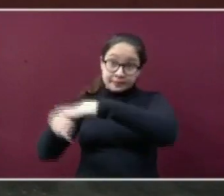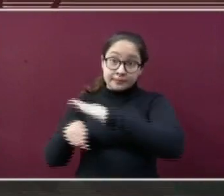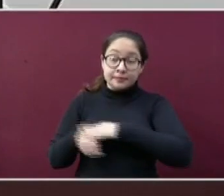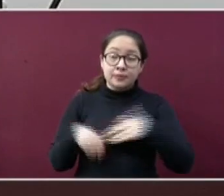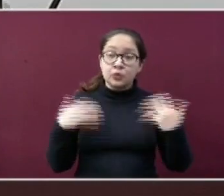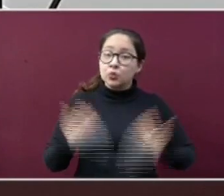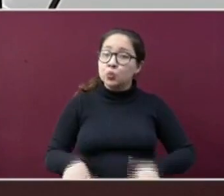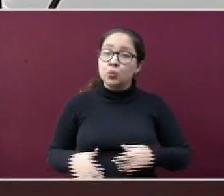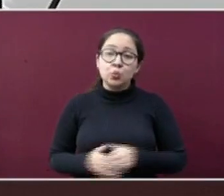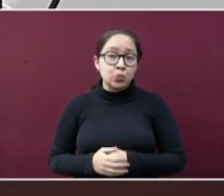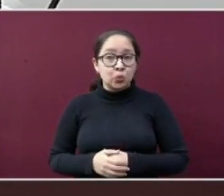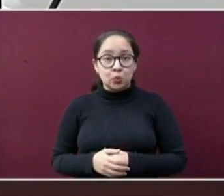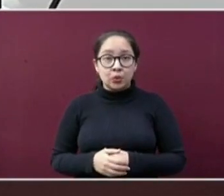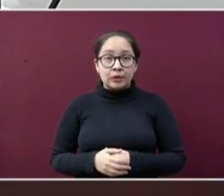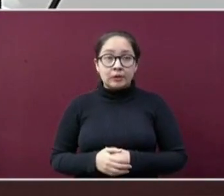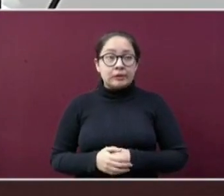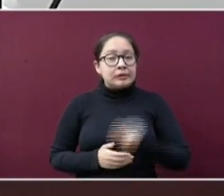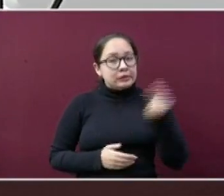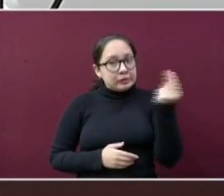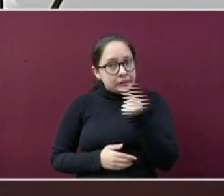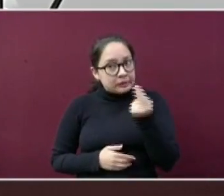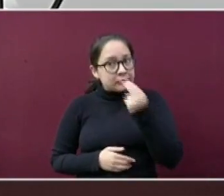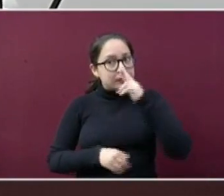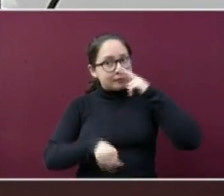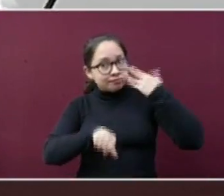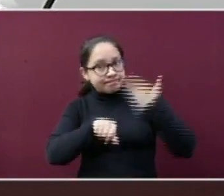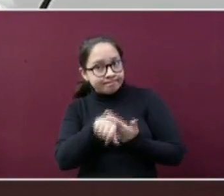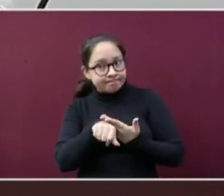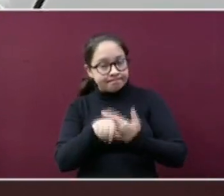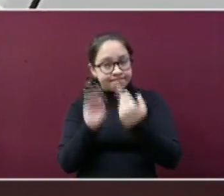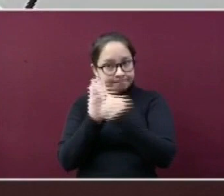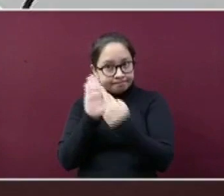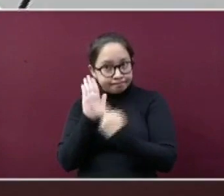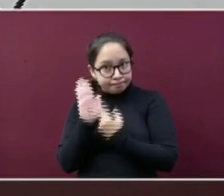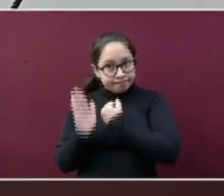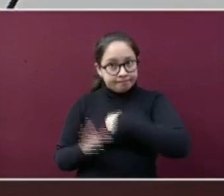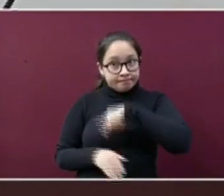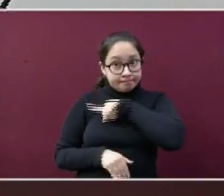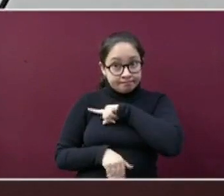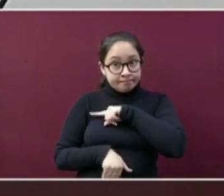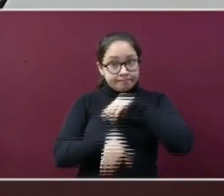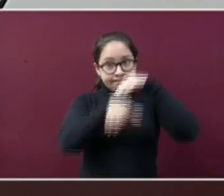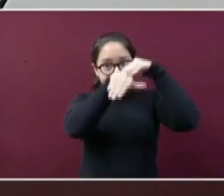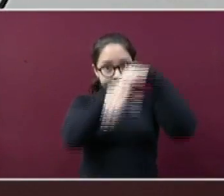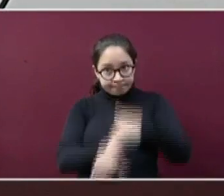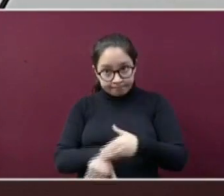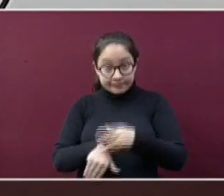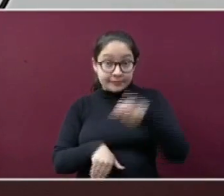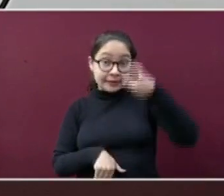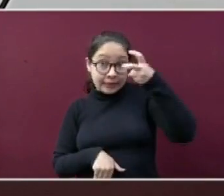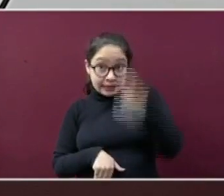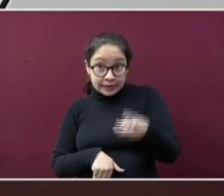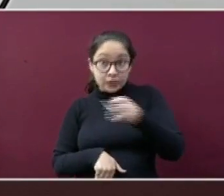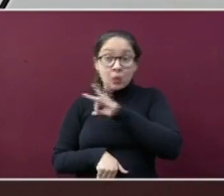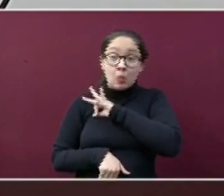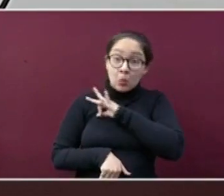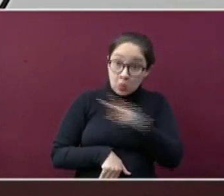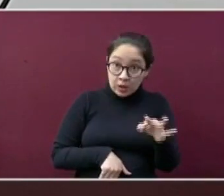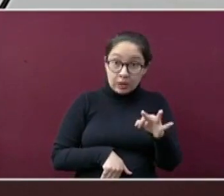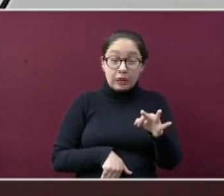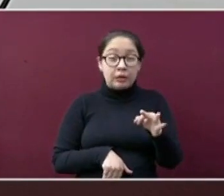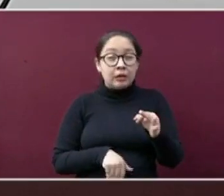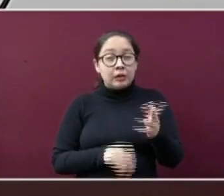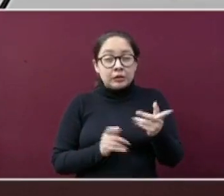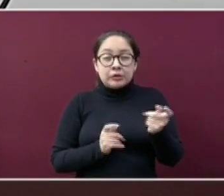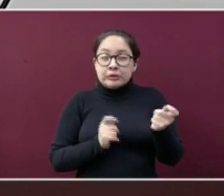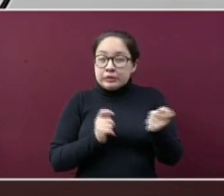responsabilidad y la disciplina en las medidas de protección sanitaria es lo que nos mantendrán en semáforo verde.